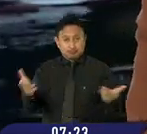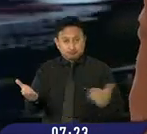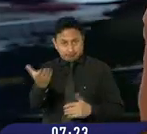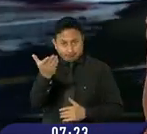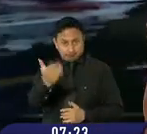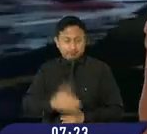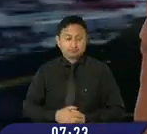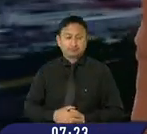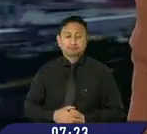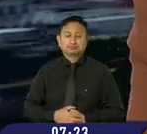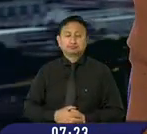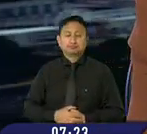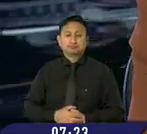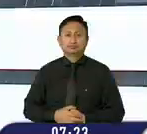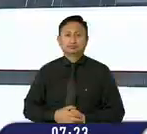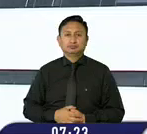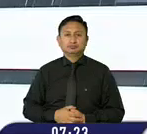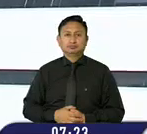Le contamos.